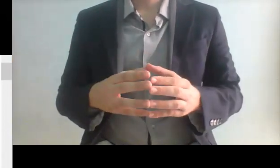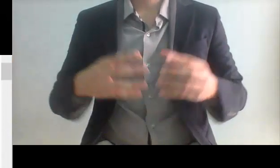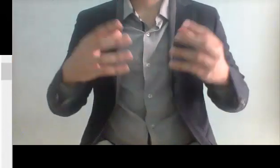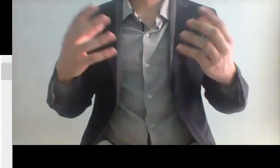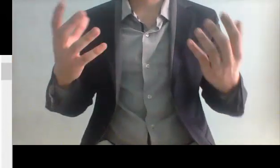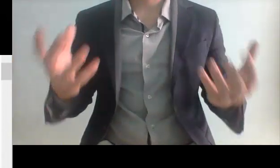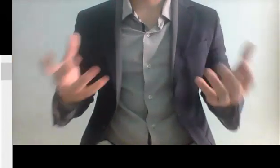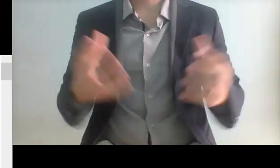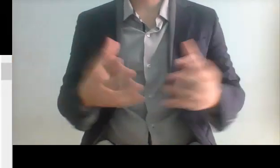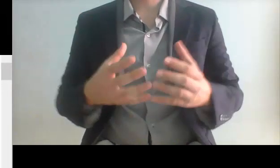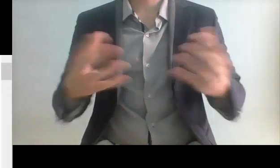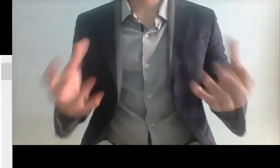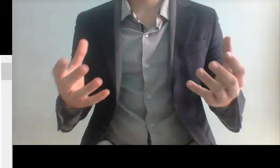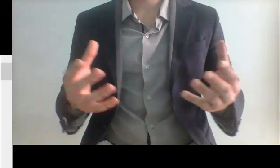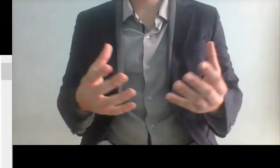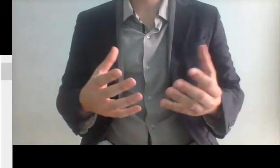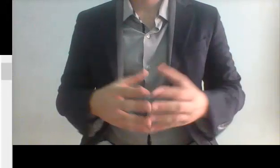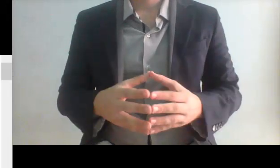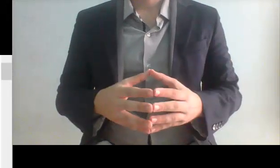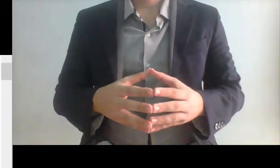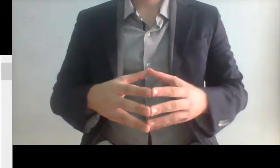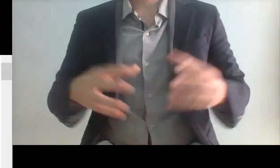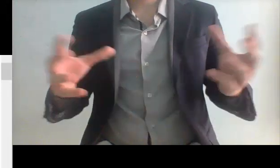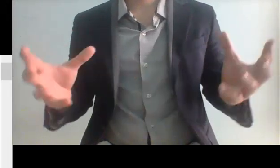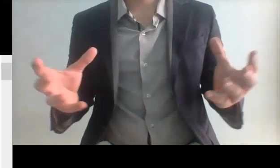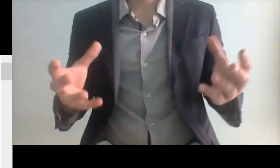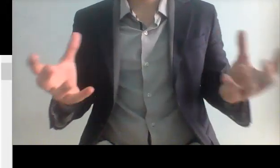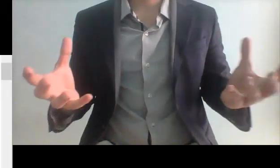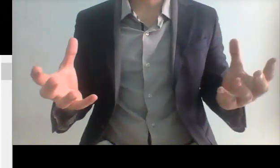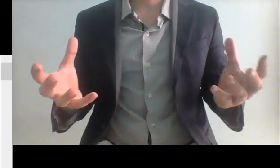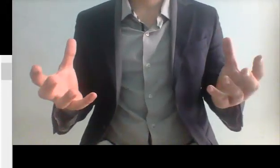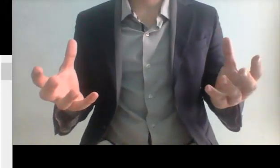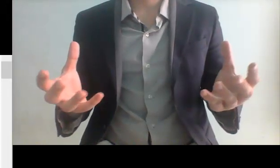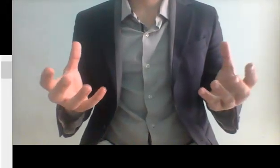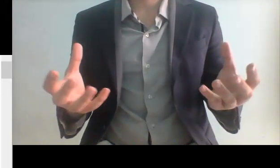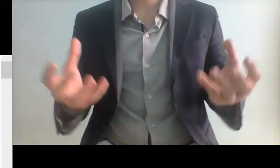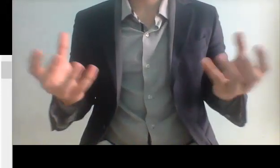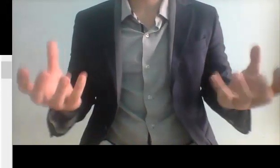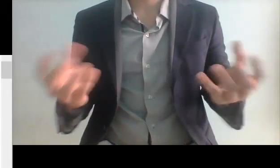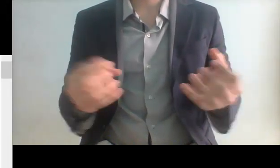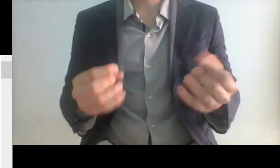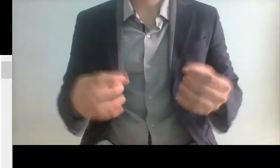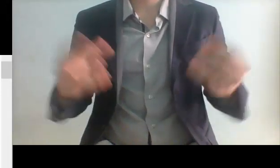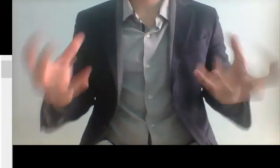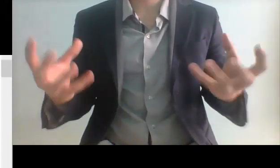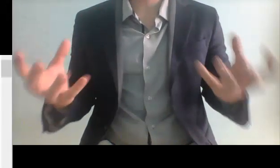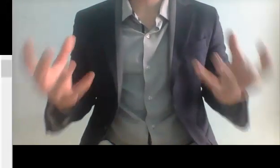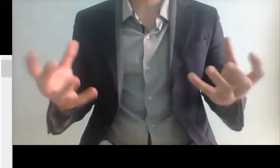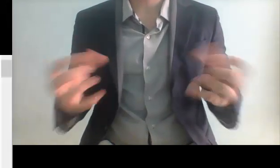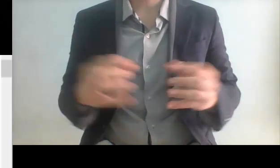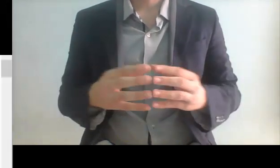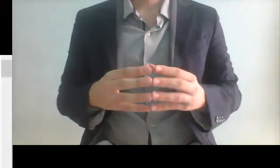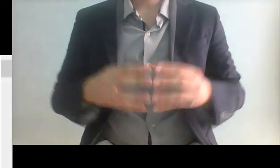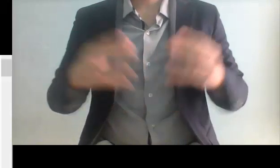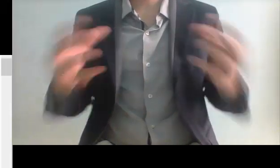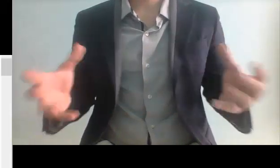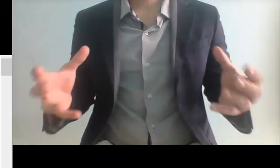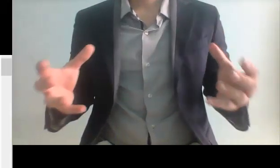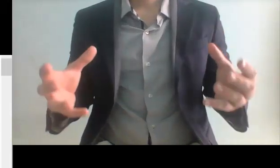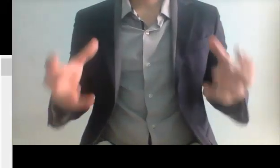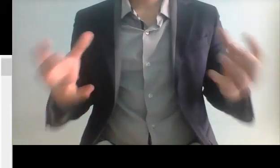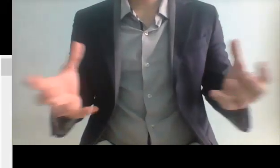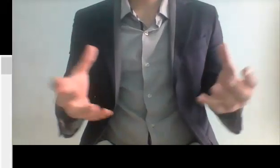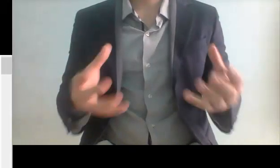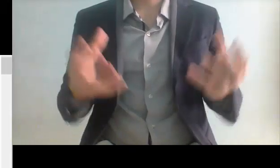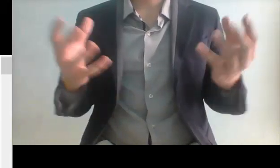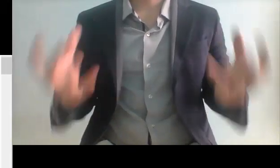los mandaron a otros países para generar miedo y ellos fueron los responsables de eso que no hubiera tanta inversión porque ellos generaron el miedo y luego ahora